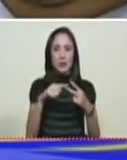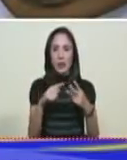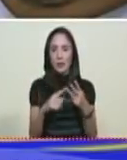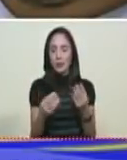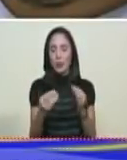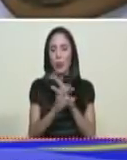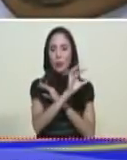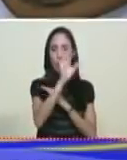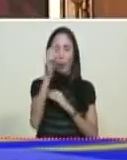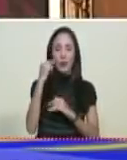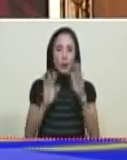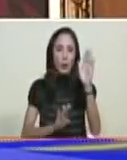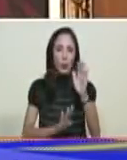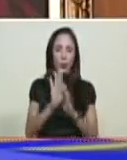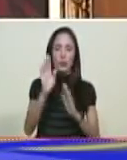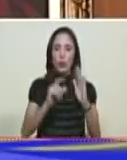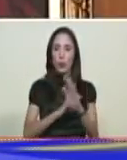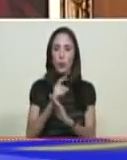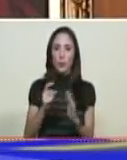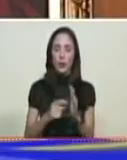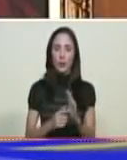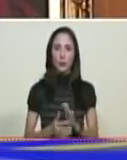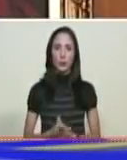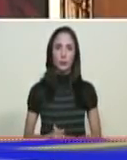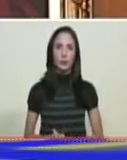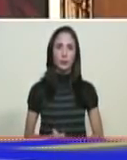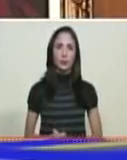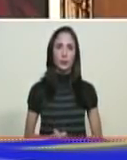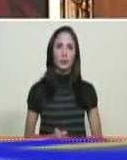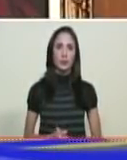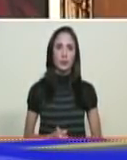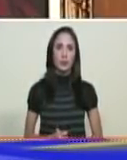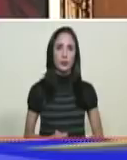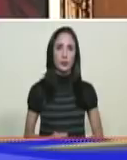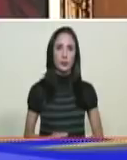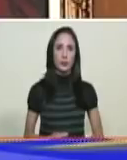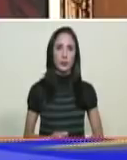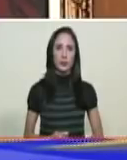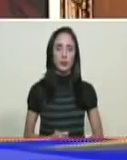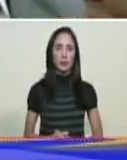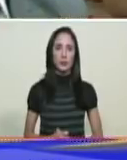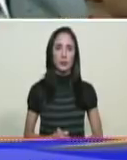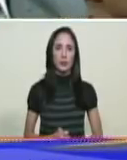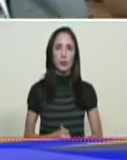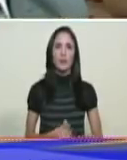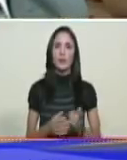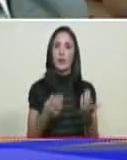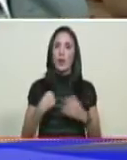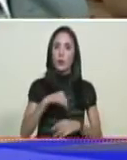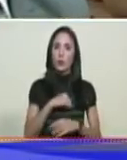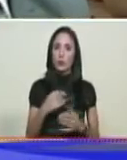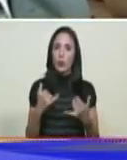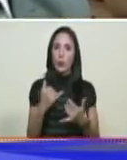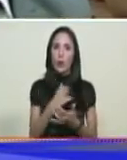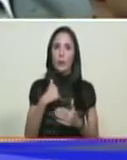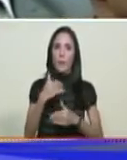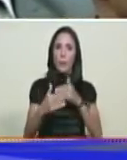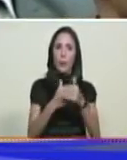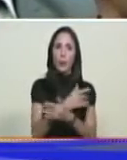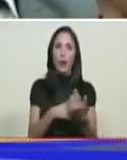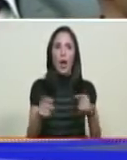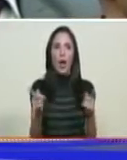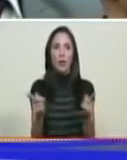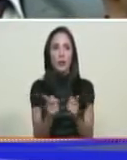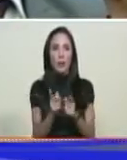y debemos contar en las previsiones así que nosotros debemos avanzar a corto